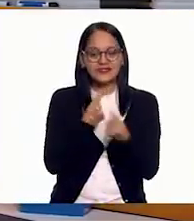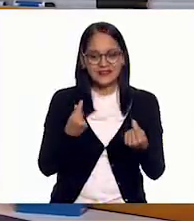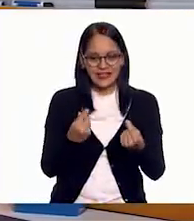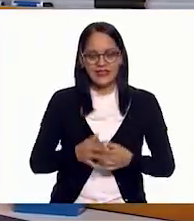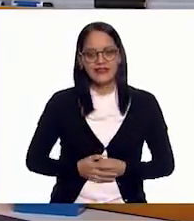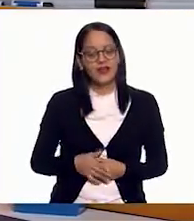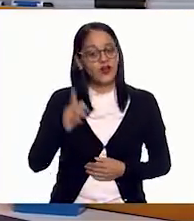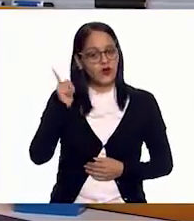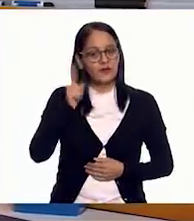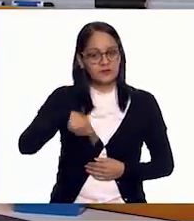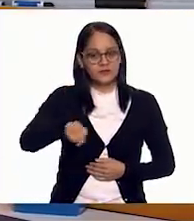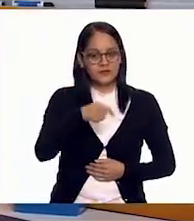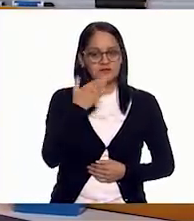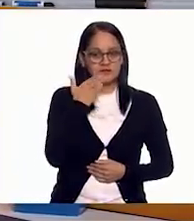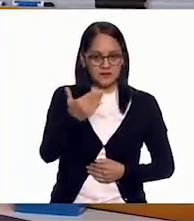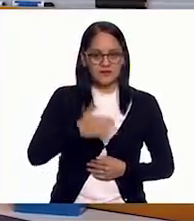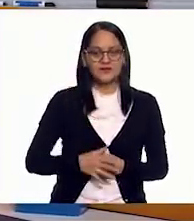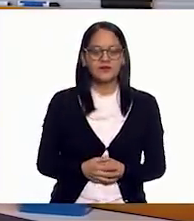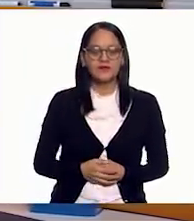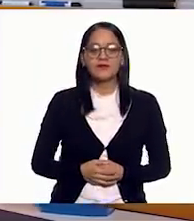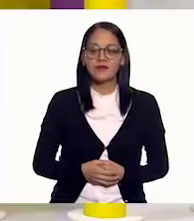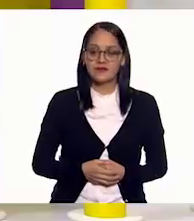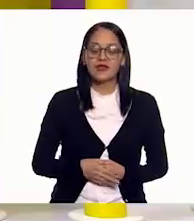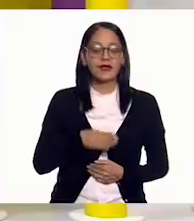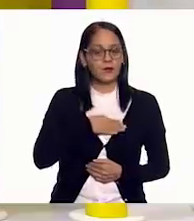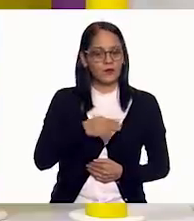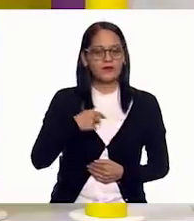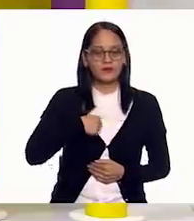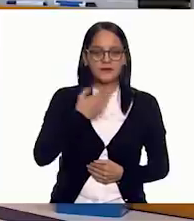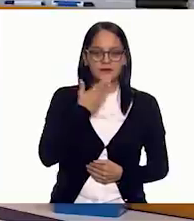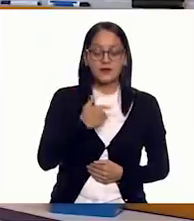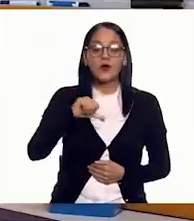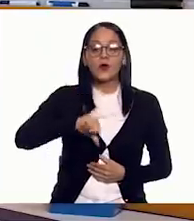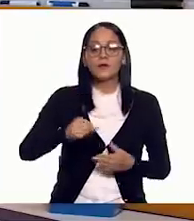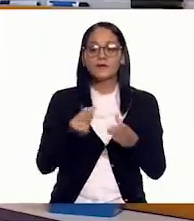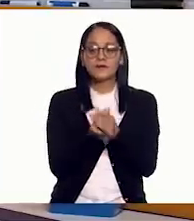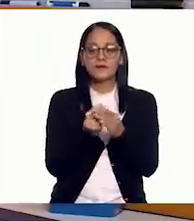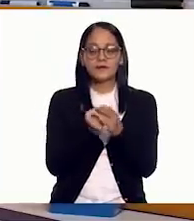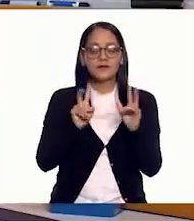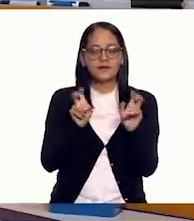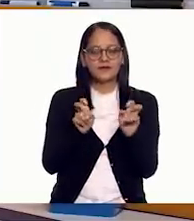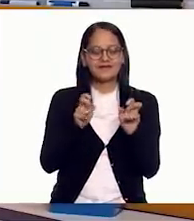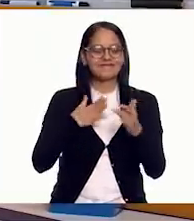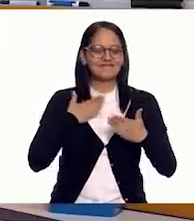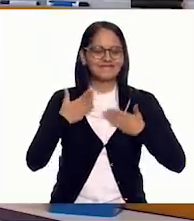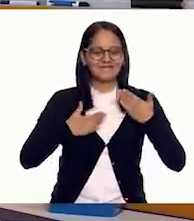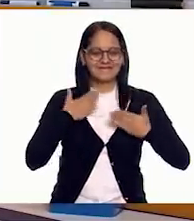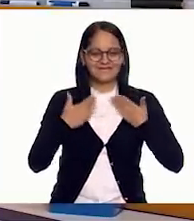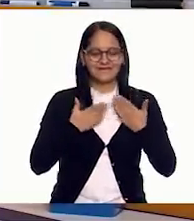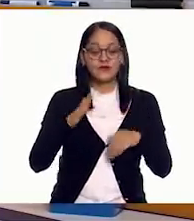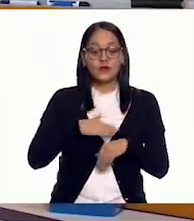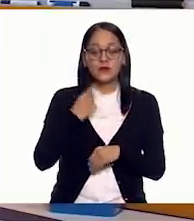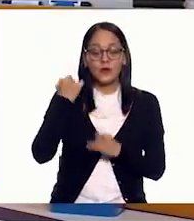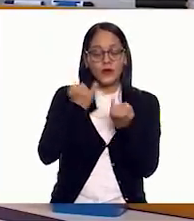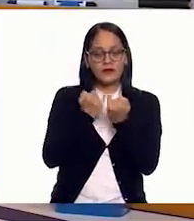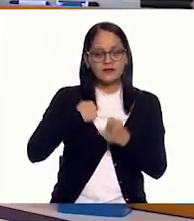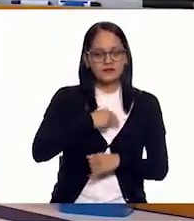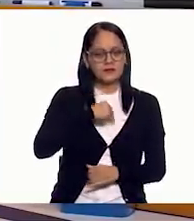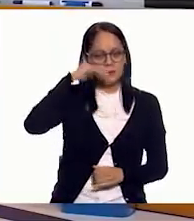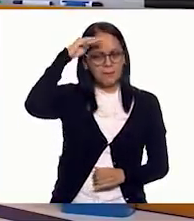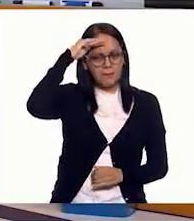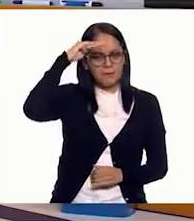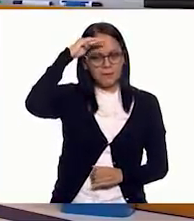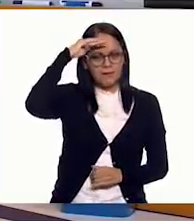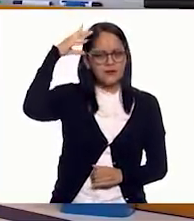Espero que estén todos muy bien. Muy bien, afortunadamente. Esta clase va a ser muy divertida, reflexiva también. Ah,